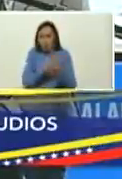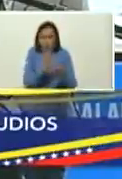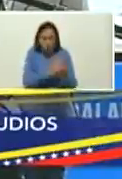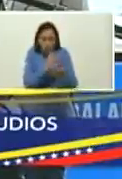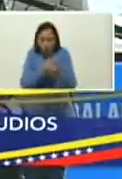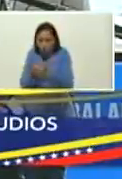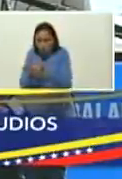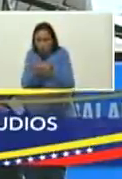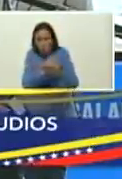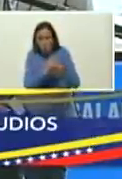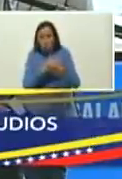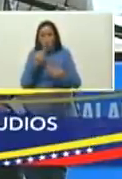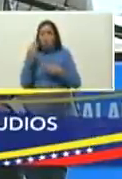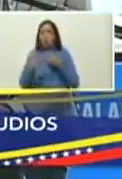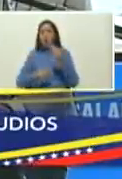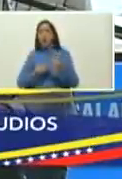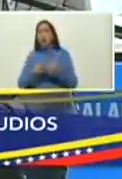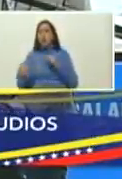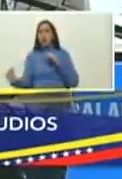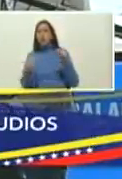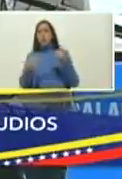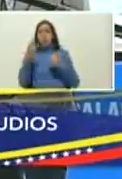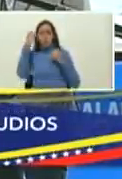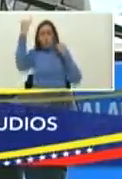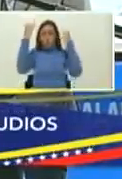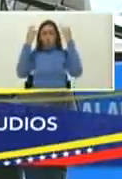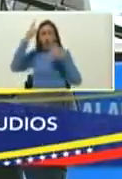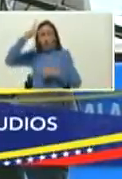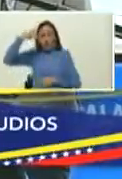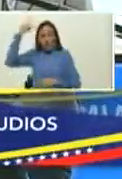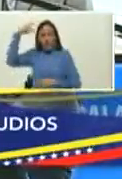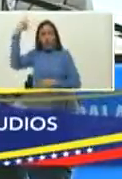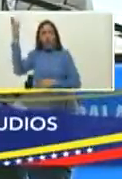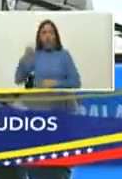por el debate de ideas por la filosofía